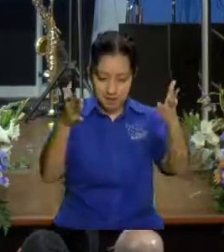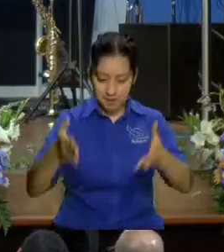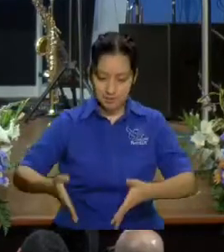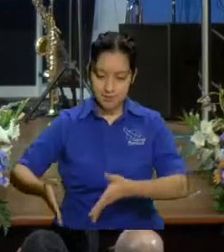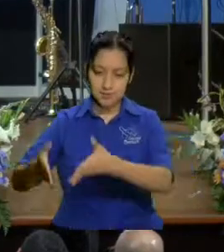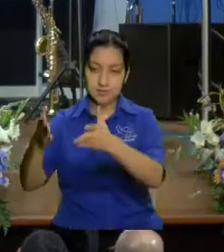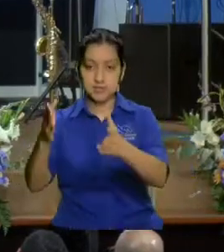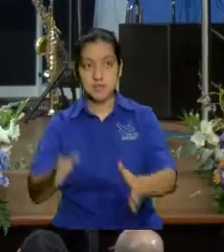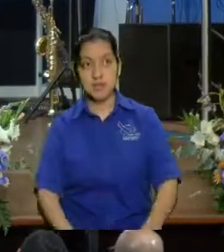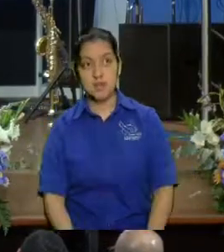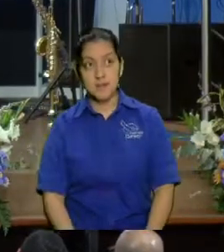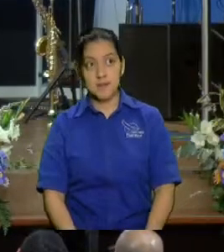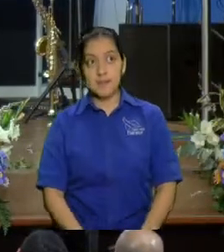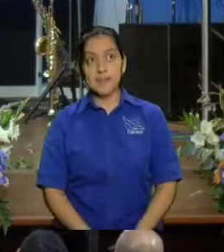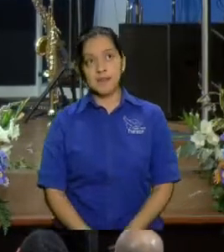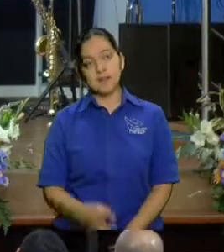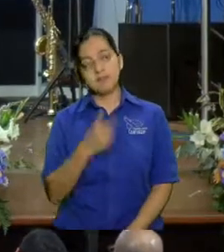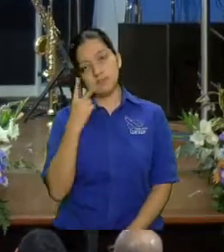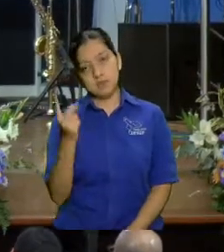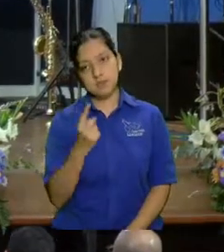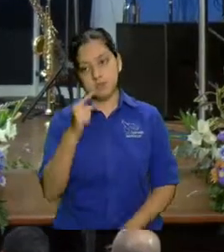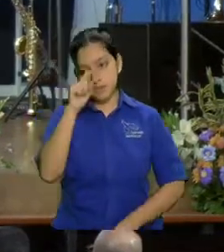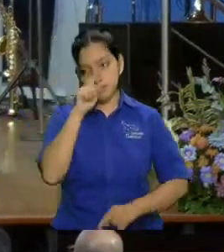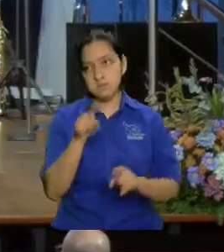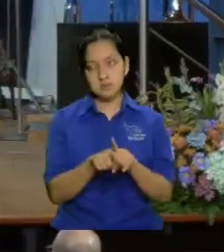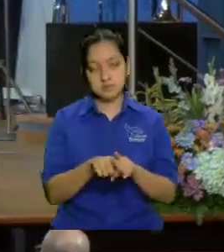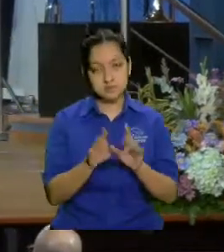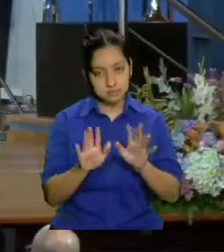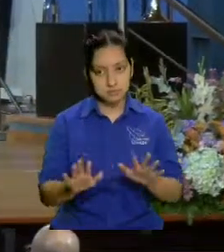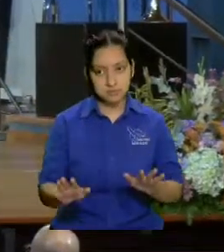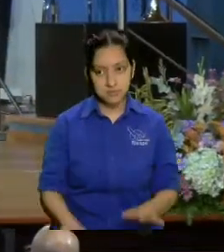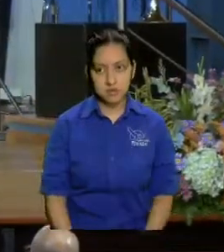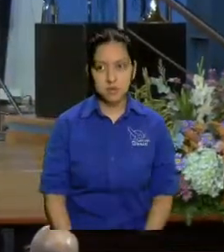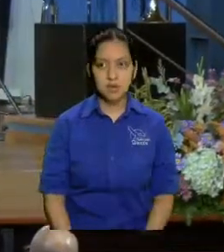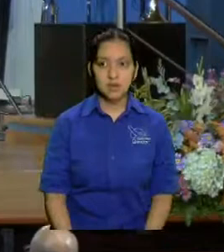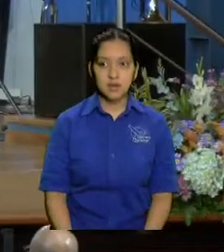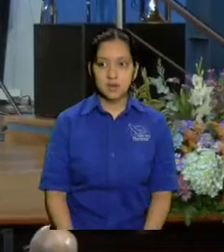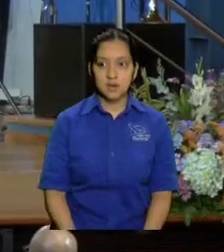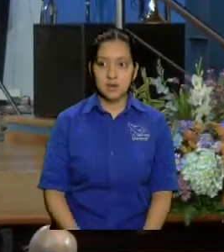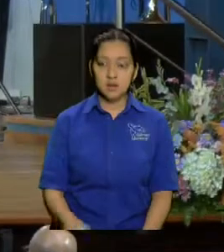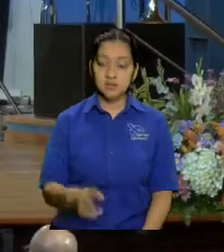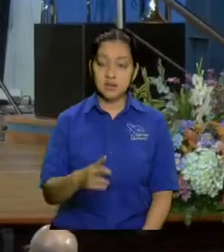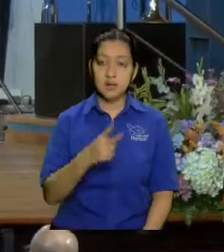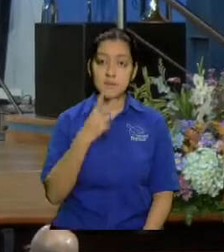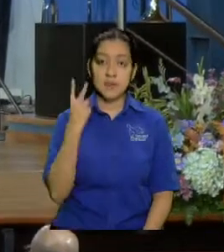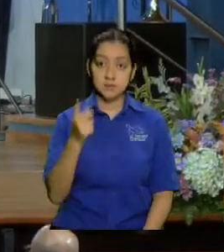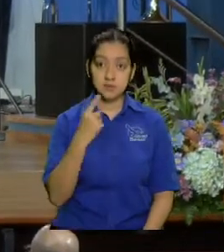hay que reducirlos al orden porque si le mancharon con las manos llenas de aceite casas que